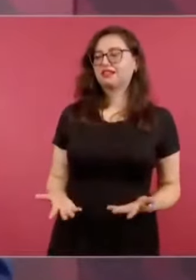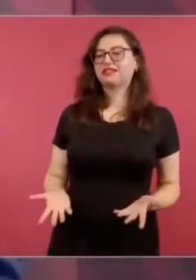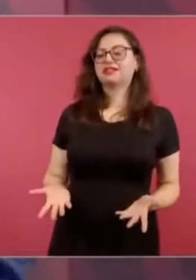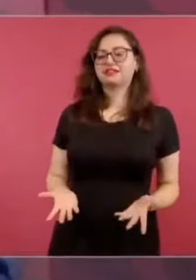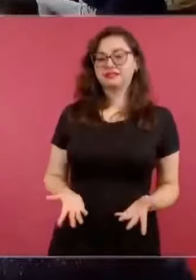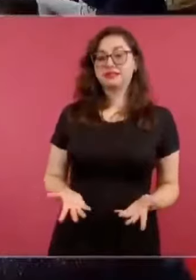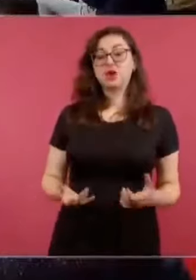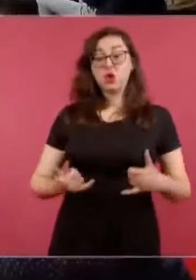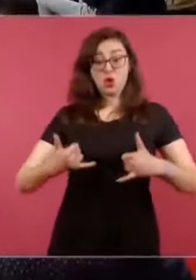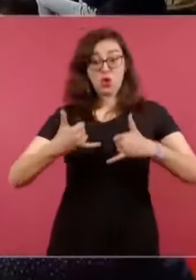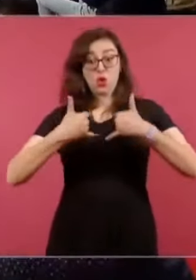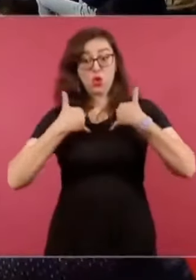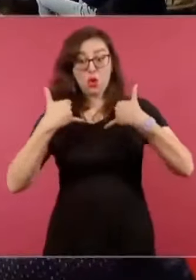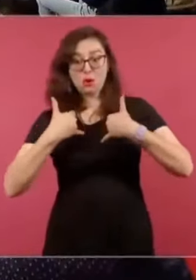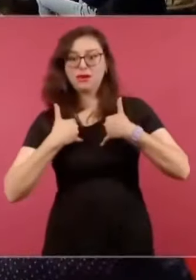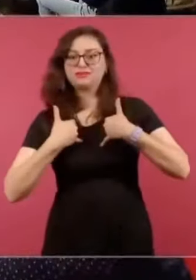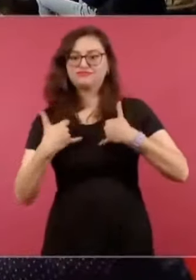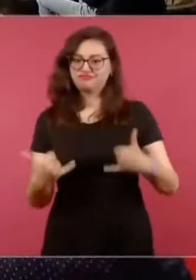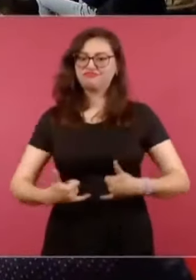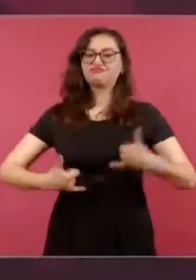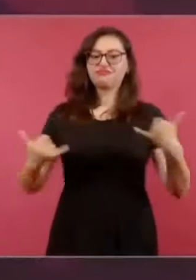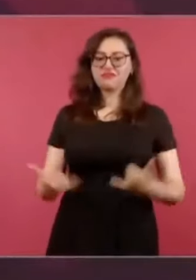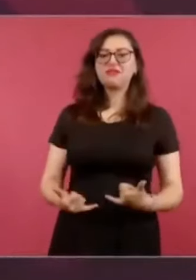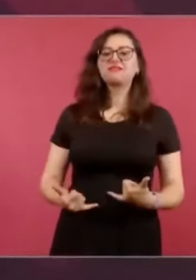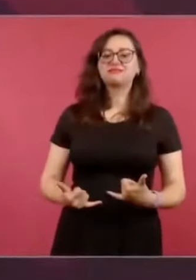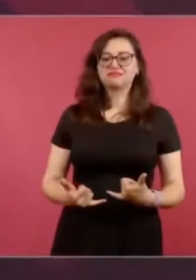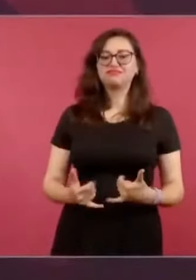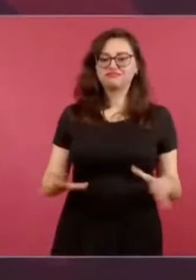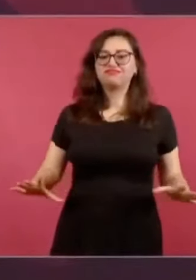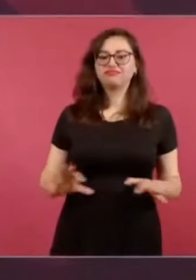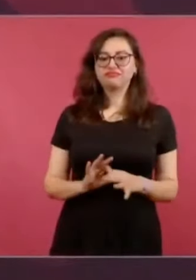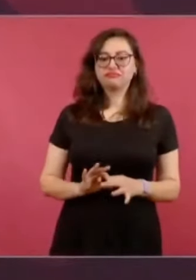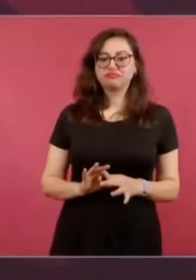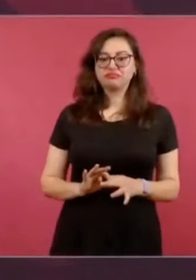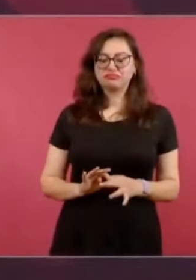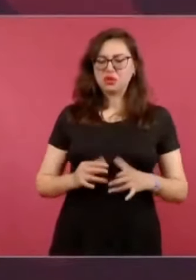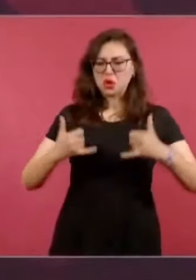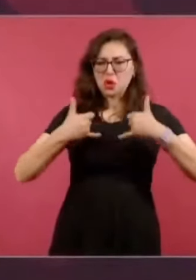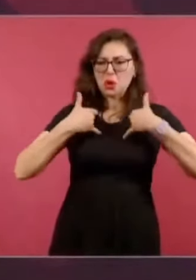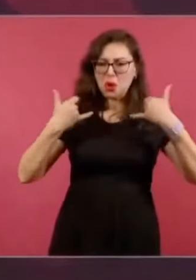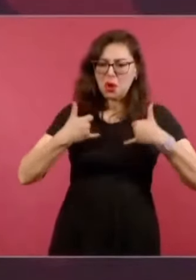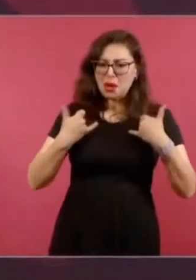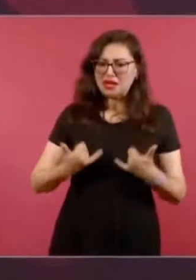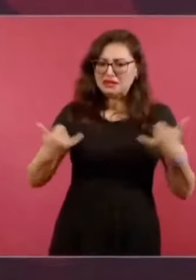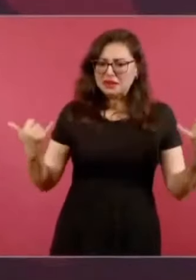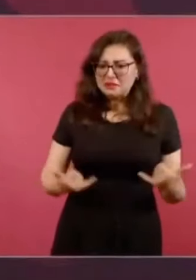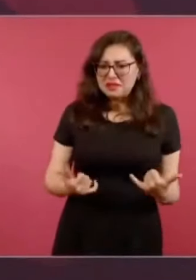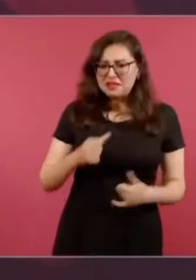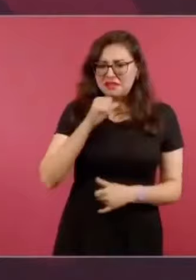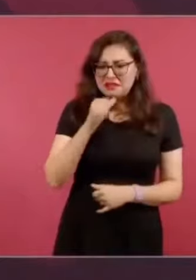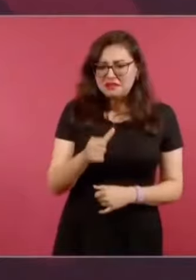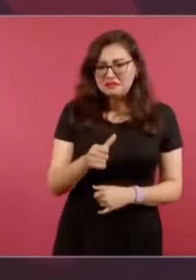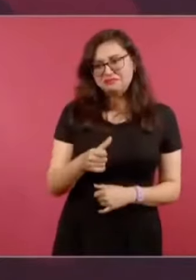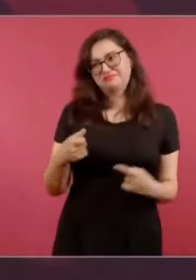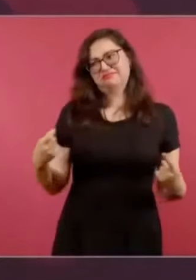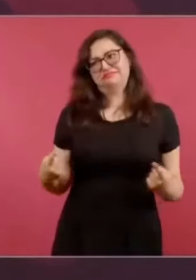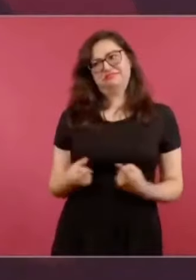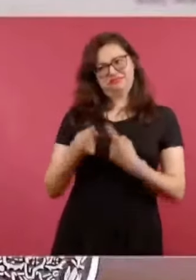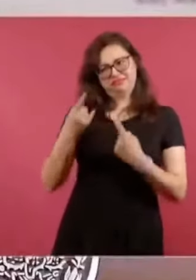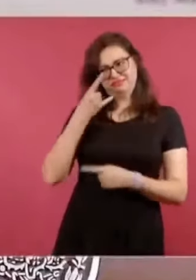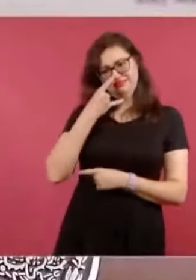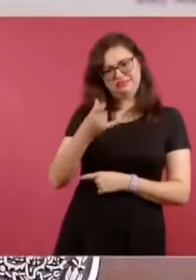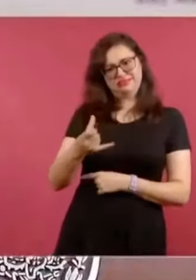Ser joven y no ser revolucionario es una contradicción hasta biológica.